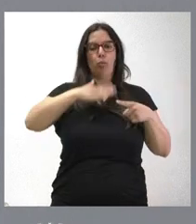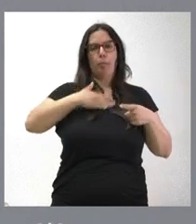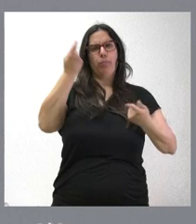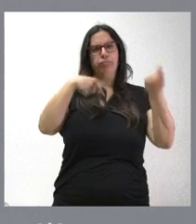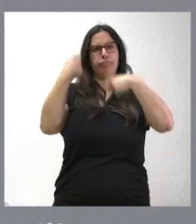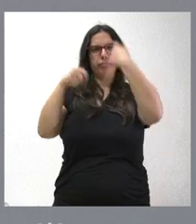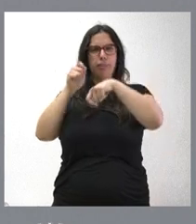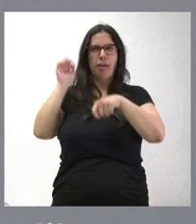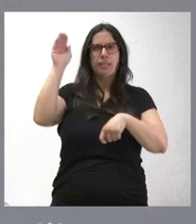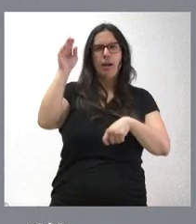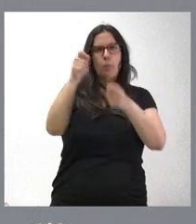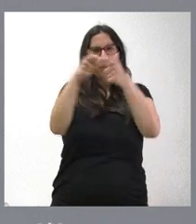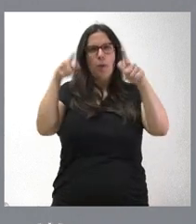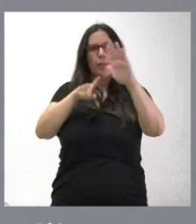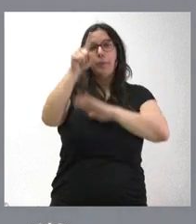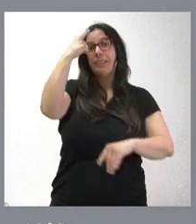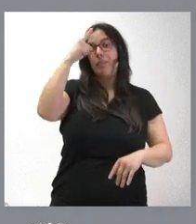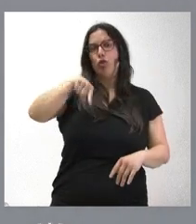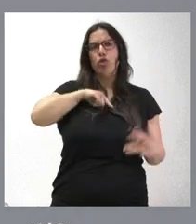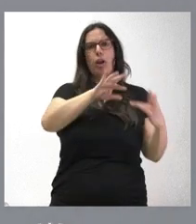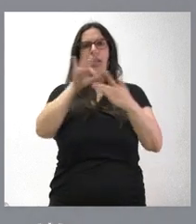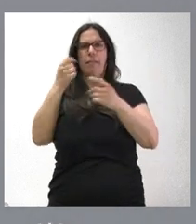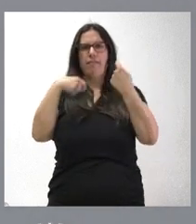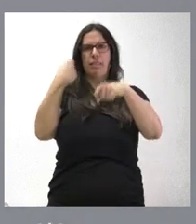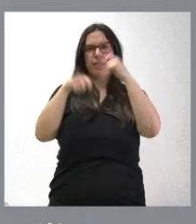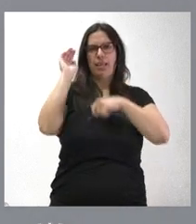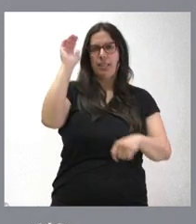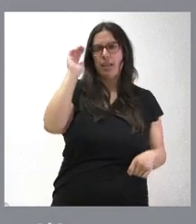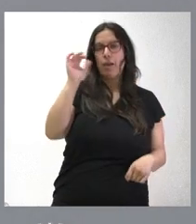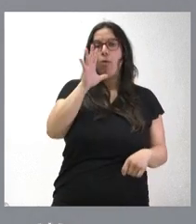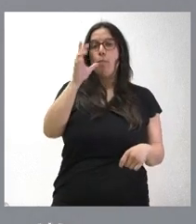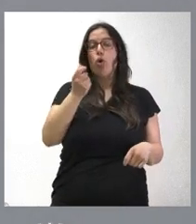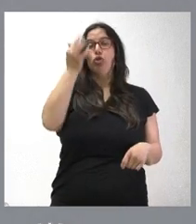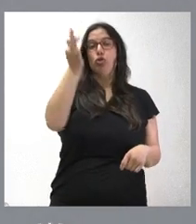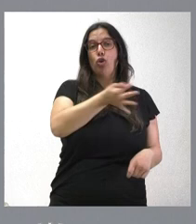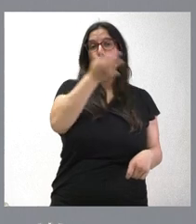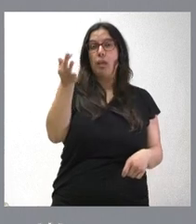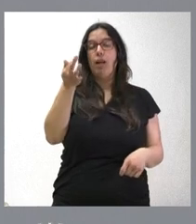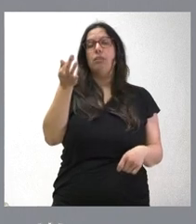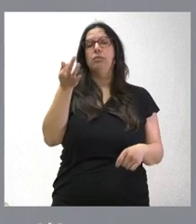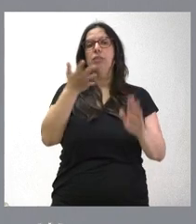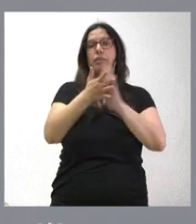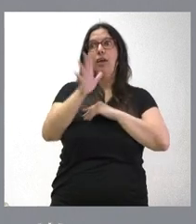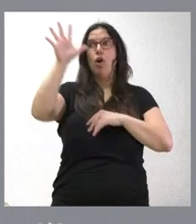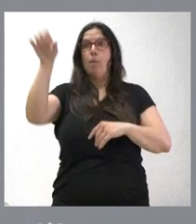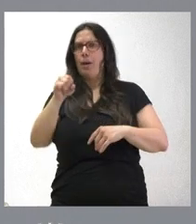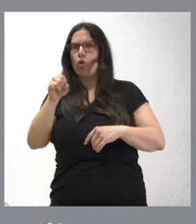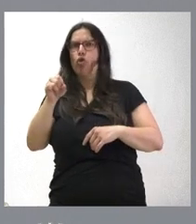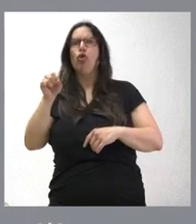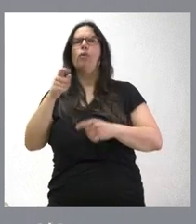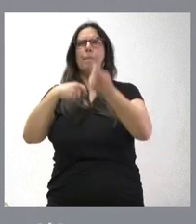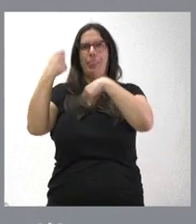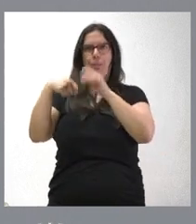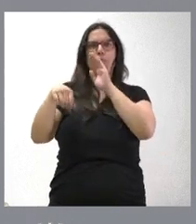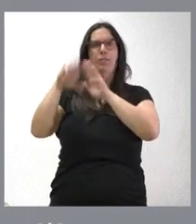saben ustedes que es una comunidad líder en exportaciones, tanto por el volumen de exportaciones con un saldo comercial positivo, exportamos más de lo que importamos,